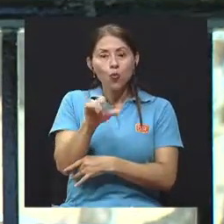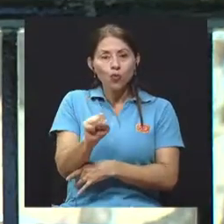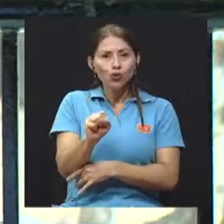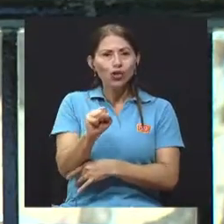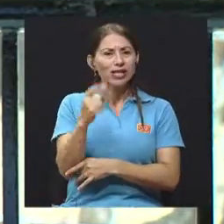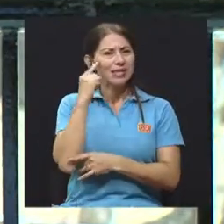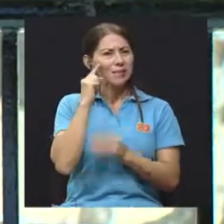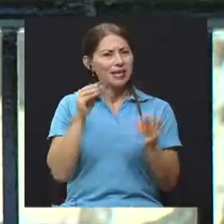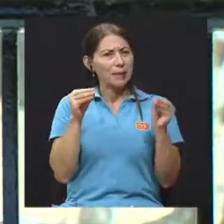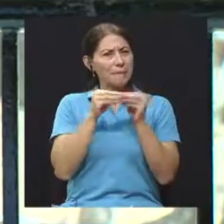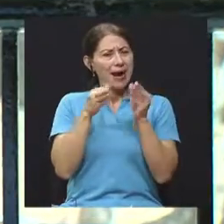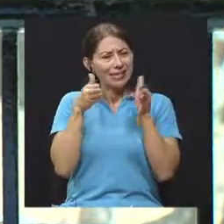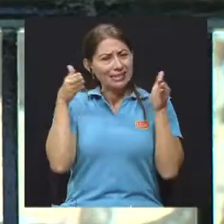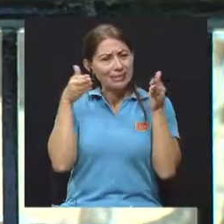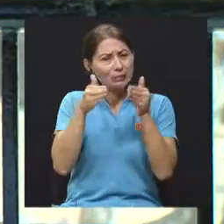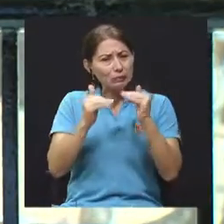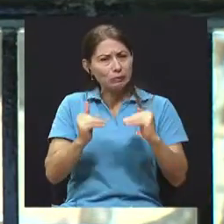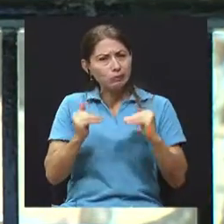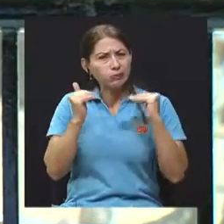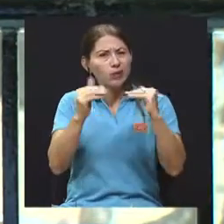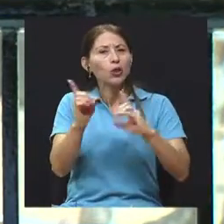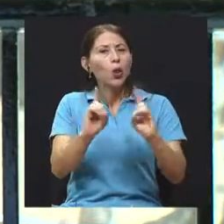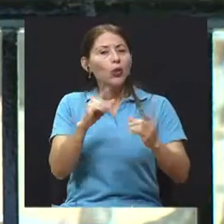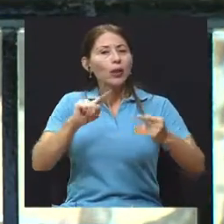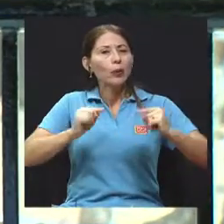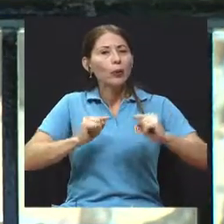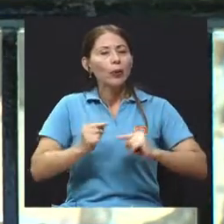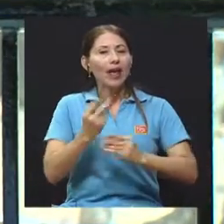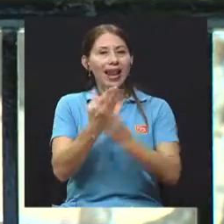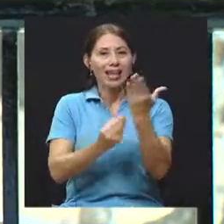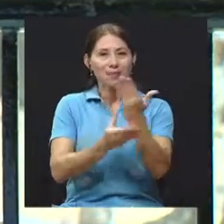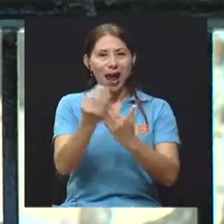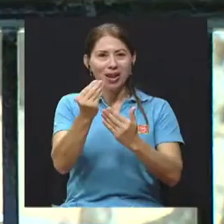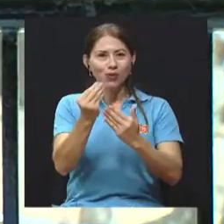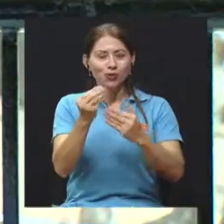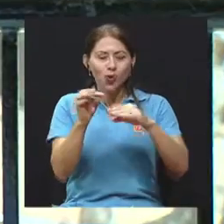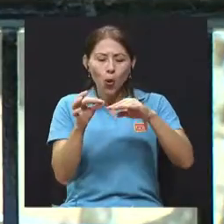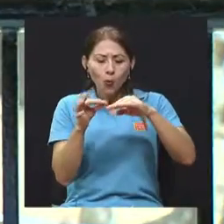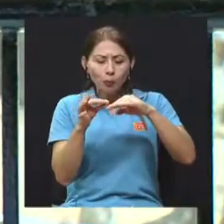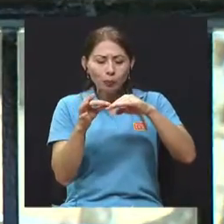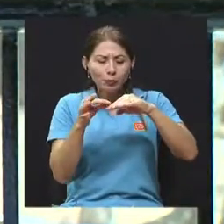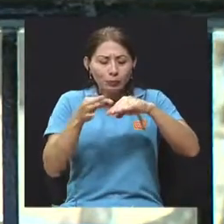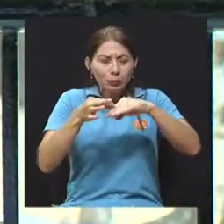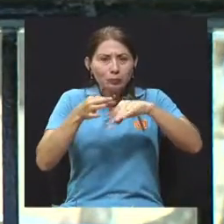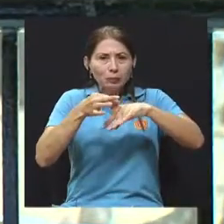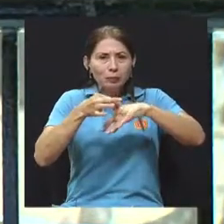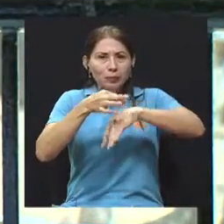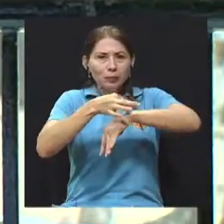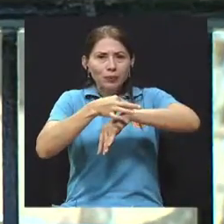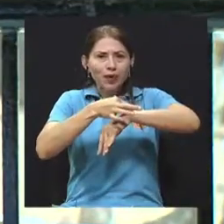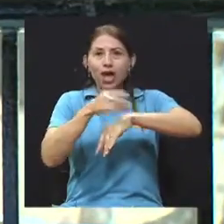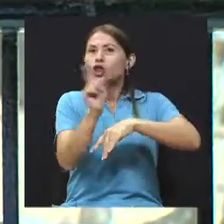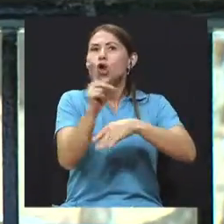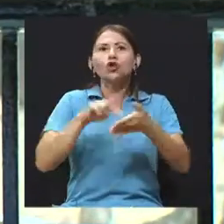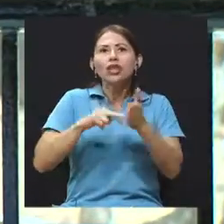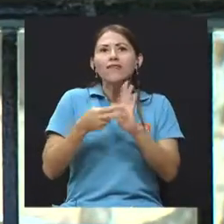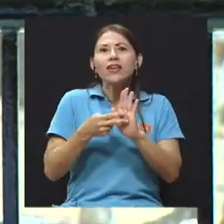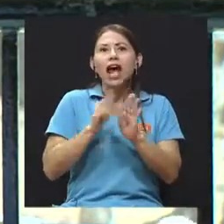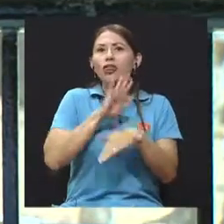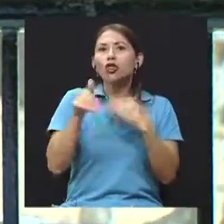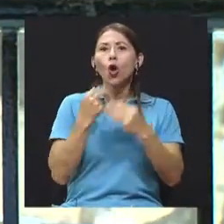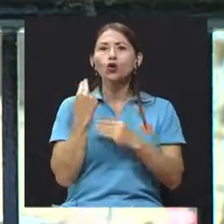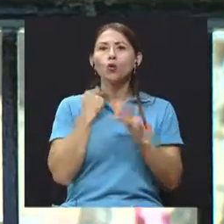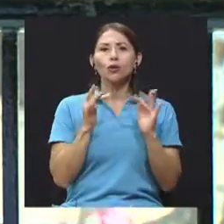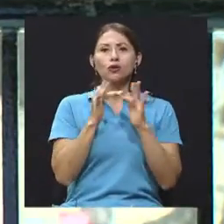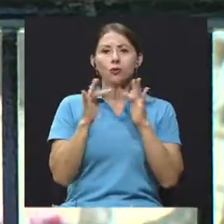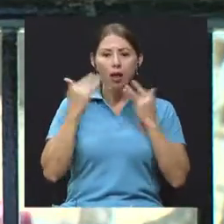las manos y en pequeñas articulaciones principalmente. Entonces sí, que la población sepa que no es como que todo lo articular hay que salir